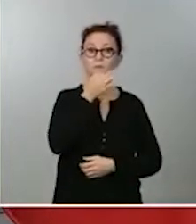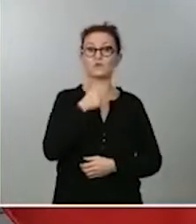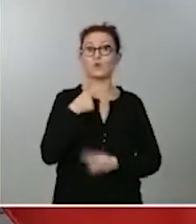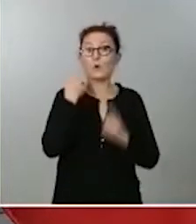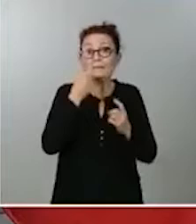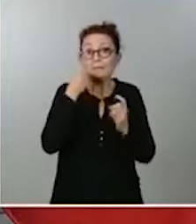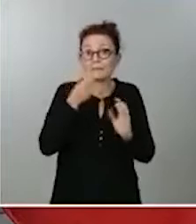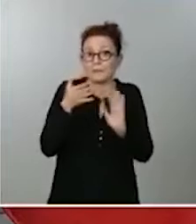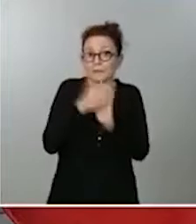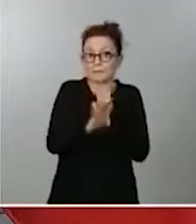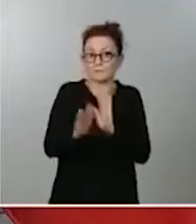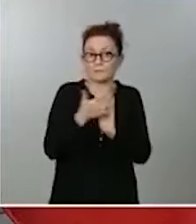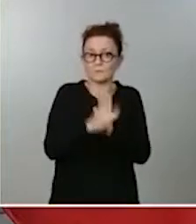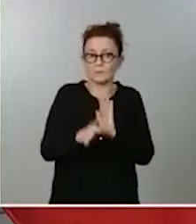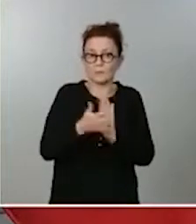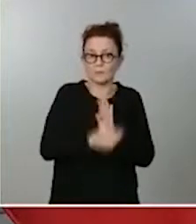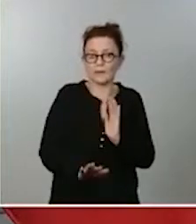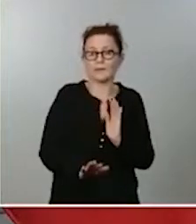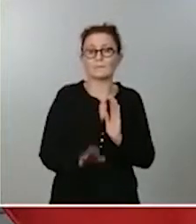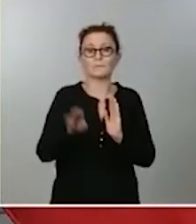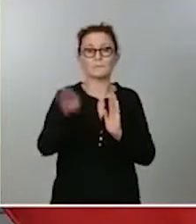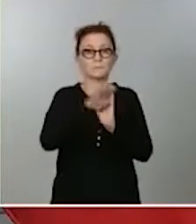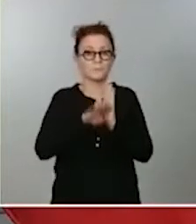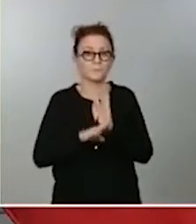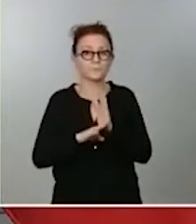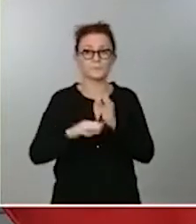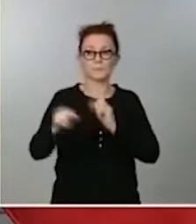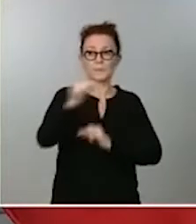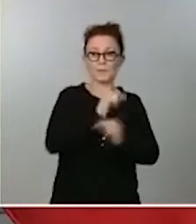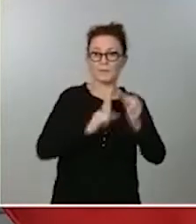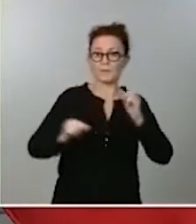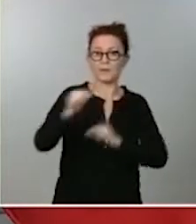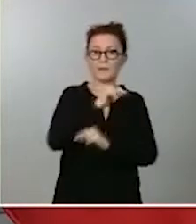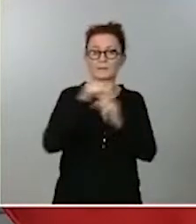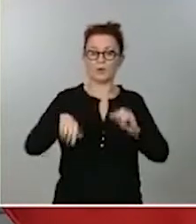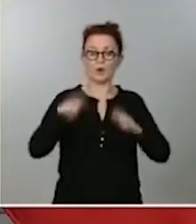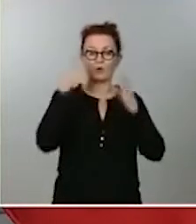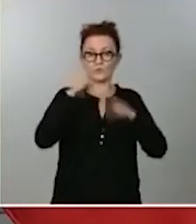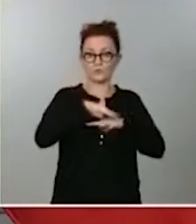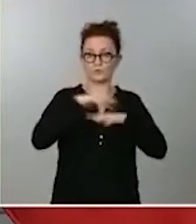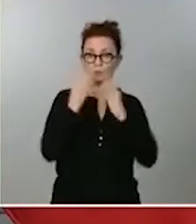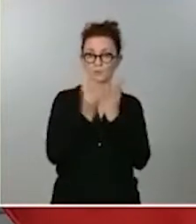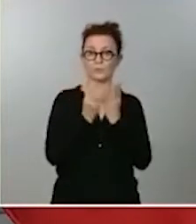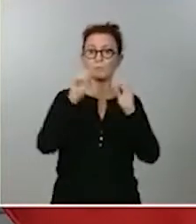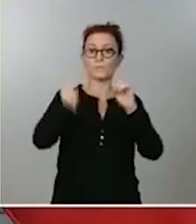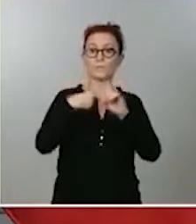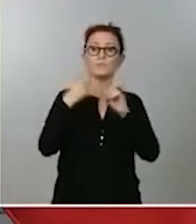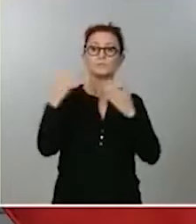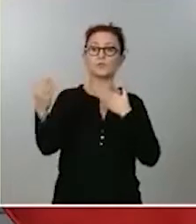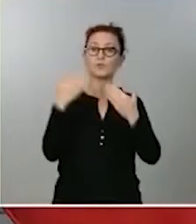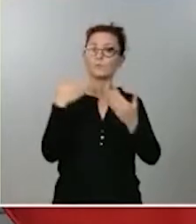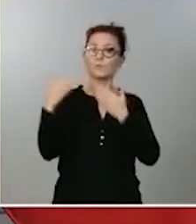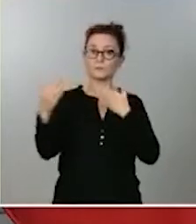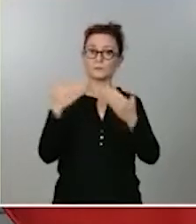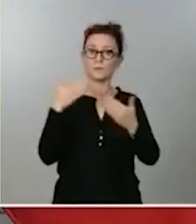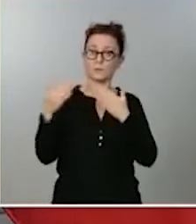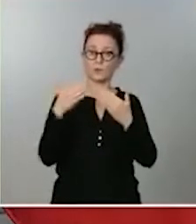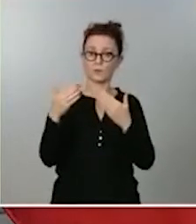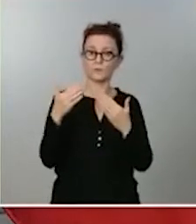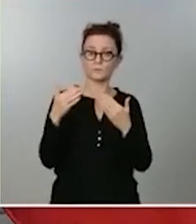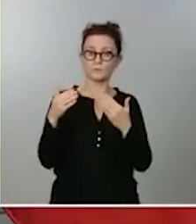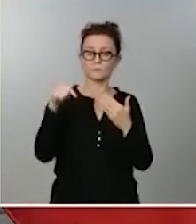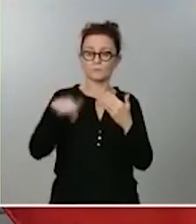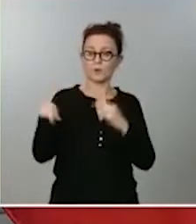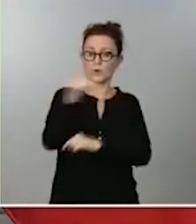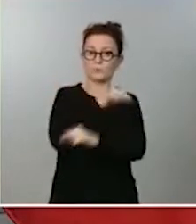los pormenores de las discusiones que hemos mantenido hoy, de las conversaciones que ha deliberado el Consejo de Ministros, he